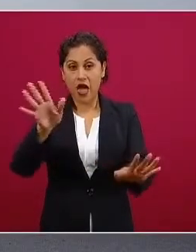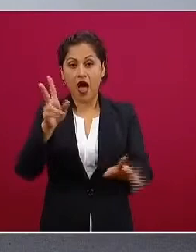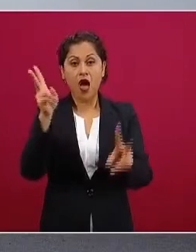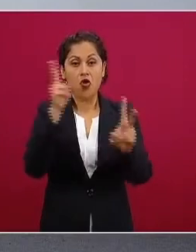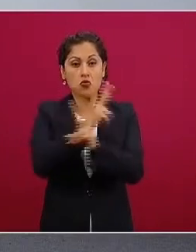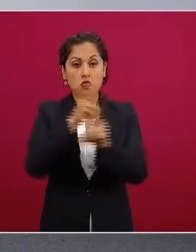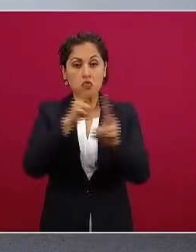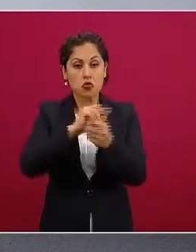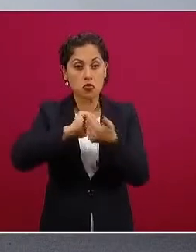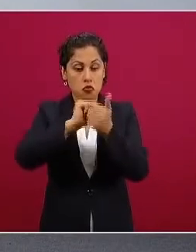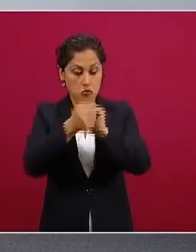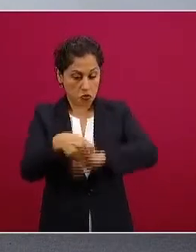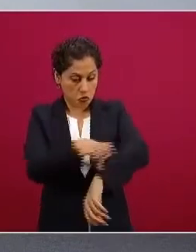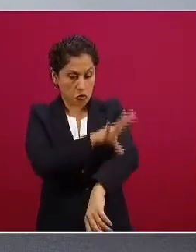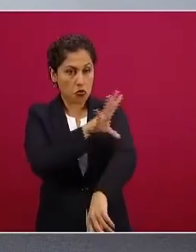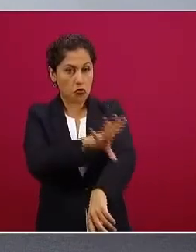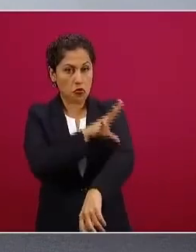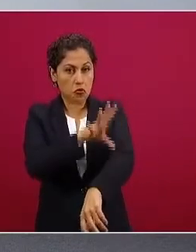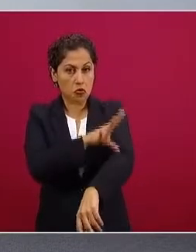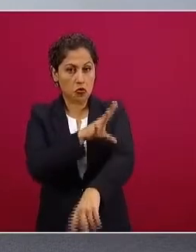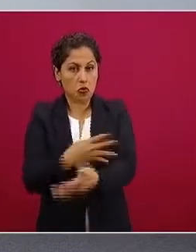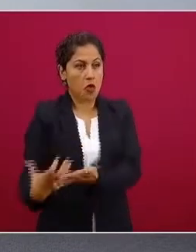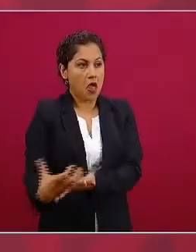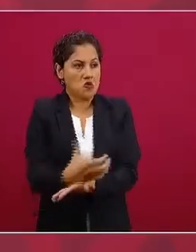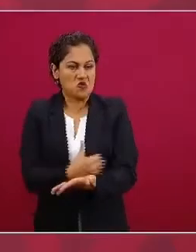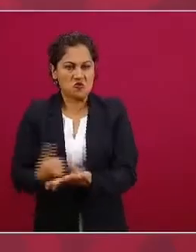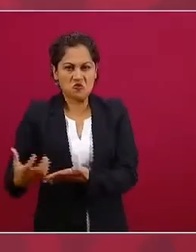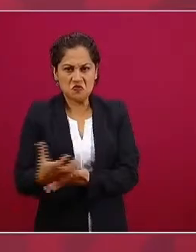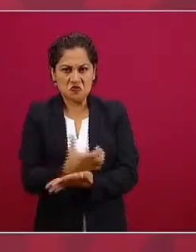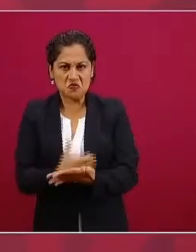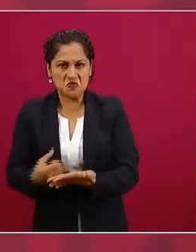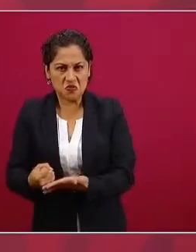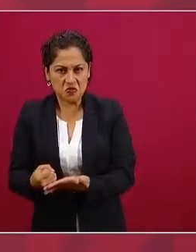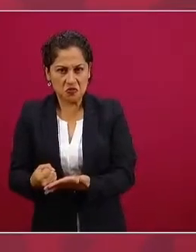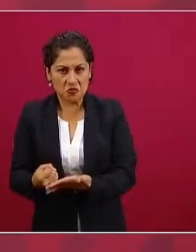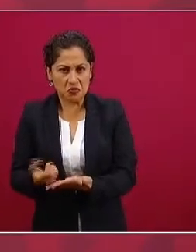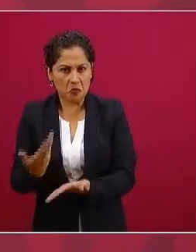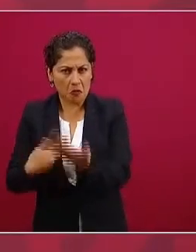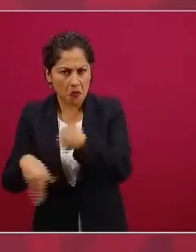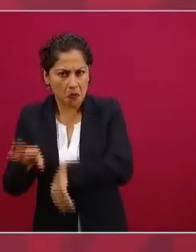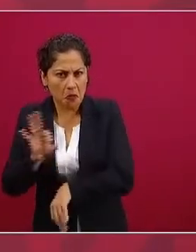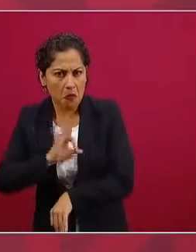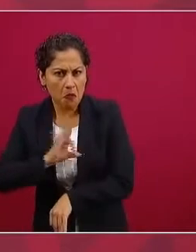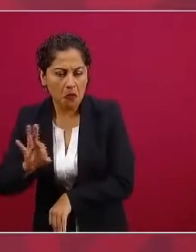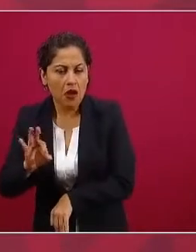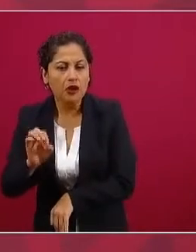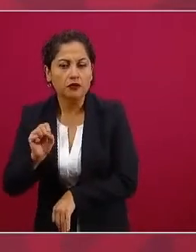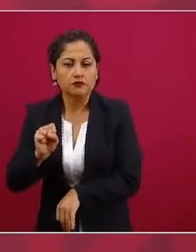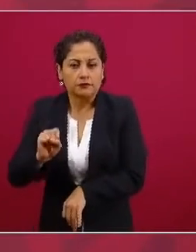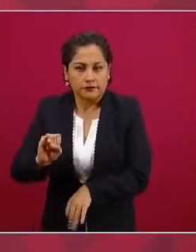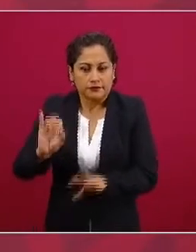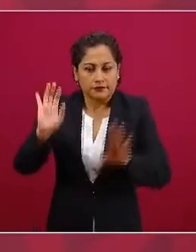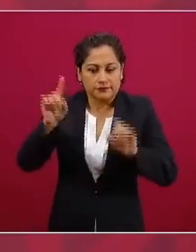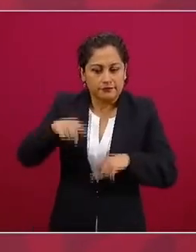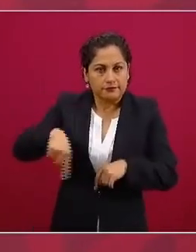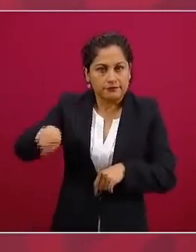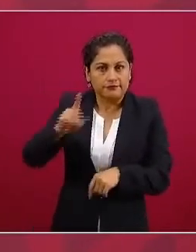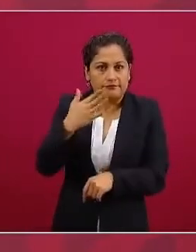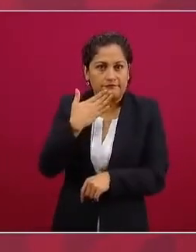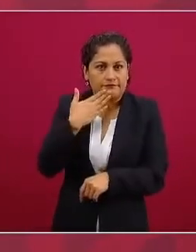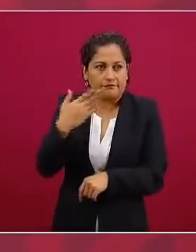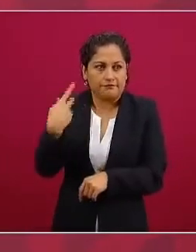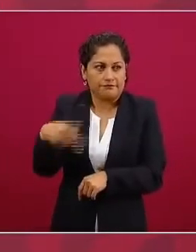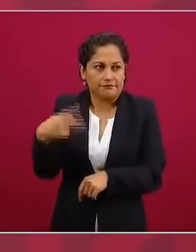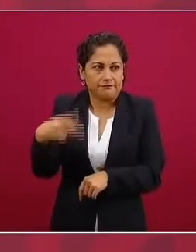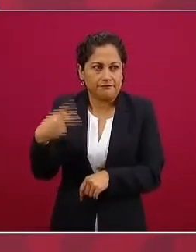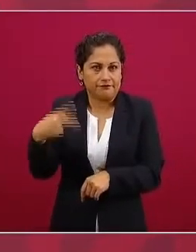el mejor de los casos porque también lo que están pensando es en